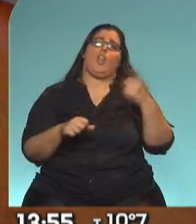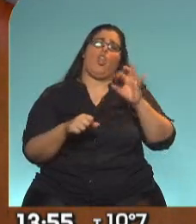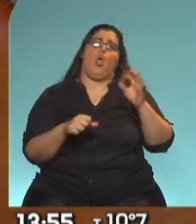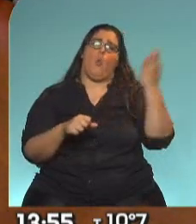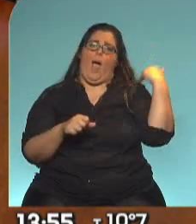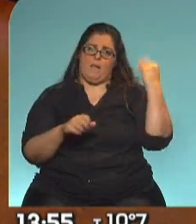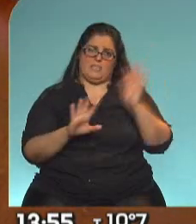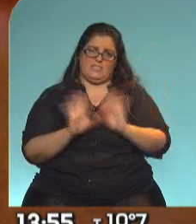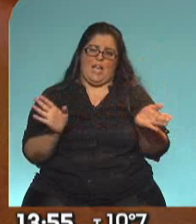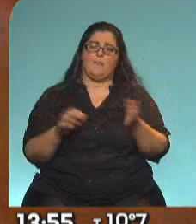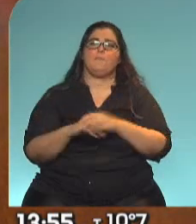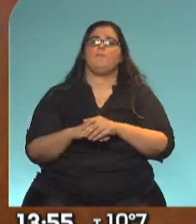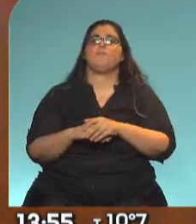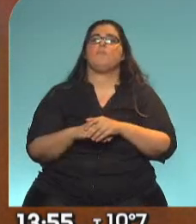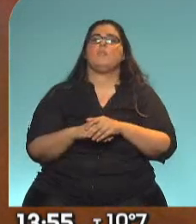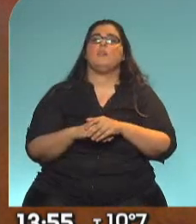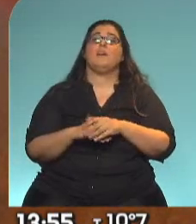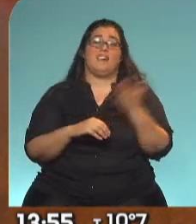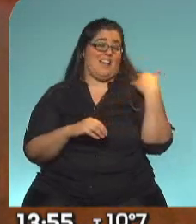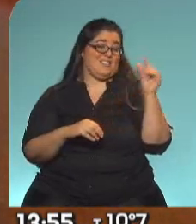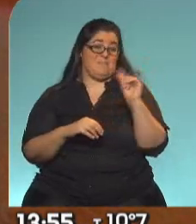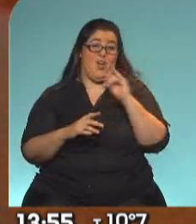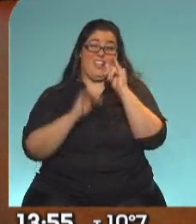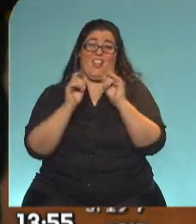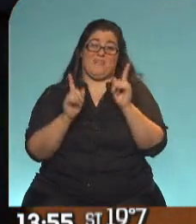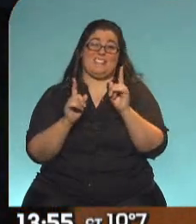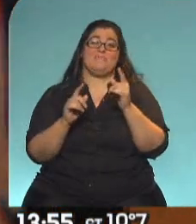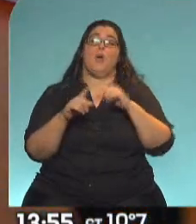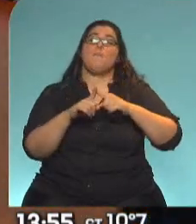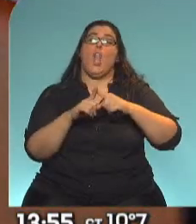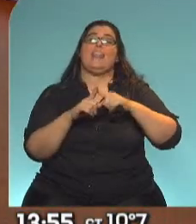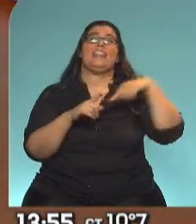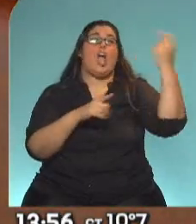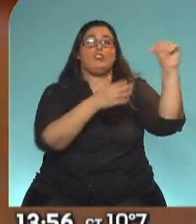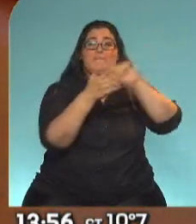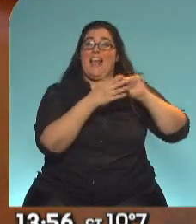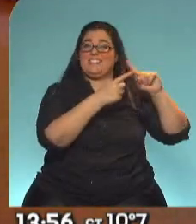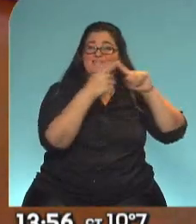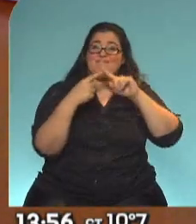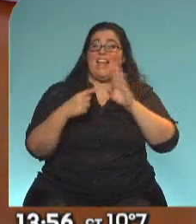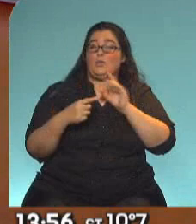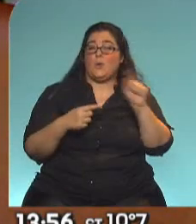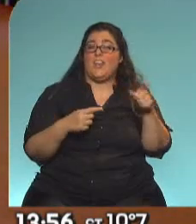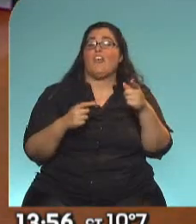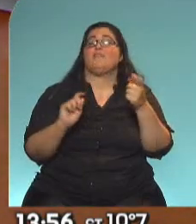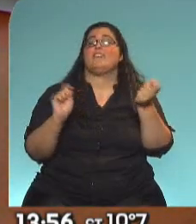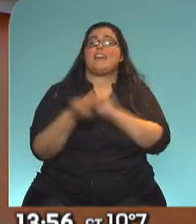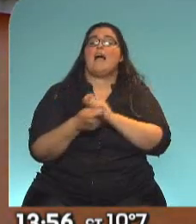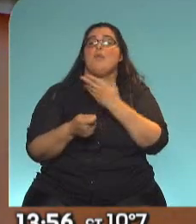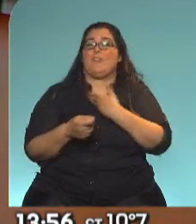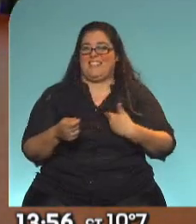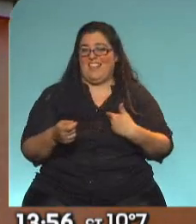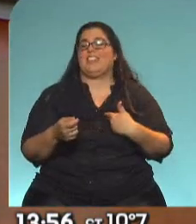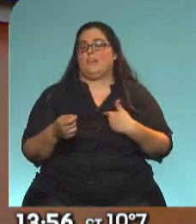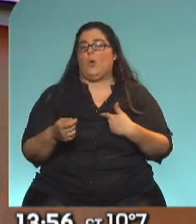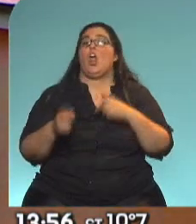el gobierno de Obama. Y hace unos instantes, Rulo mencionaba esto del cambio de la política exterior de los Estados Unidos con el cambio de la presidencia. Bueno,